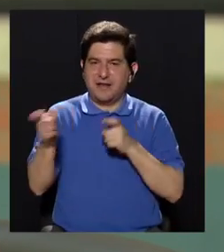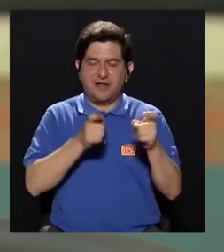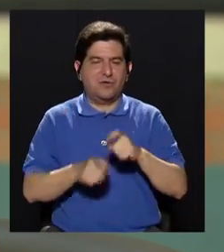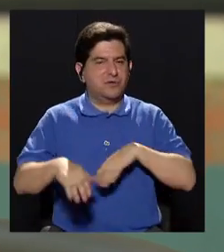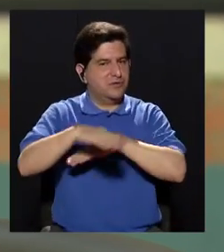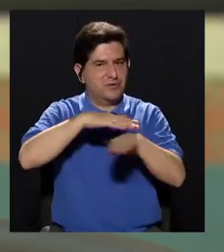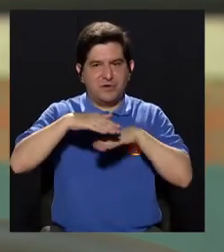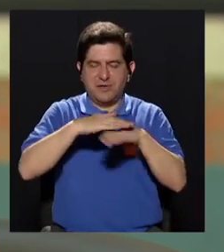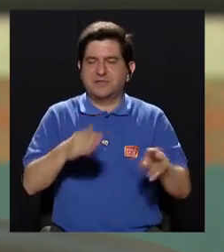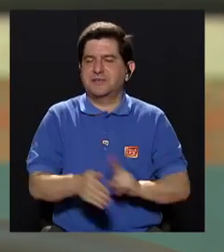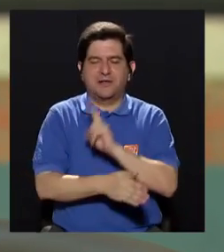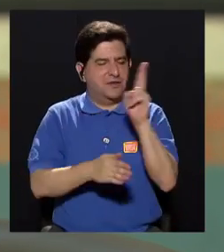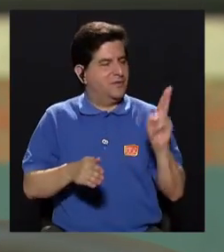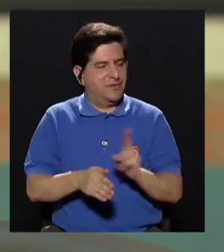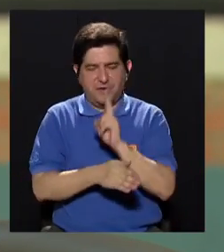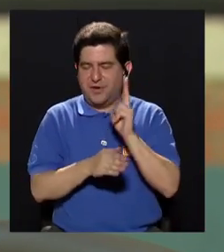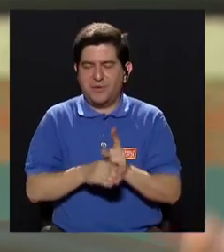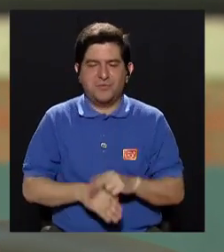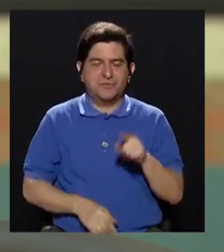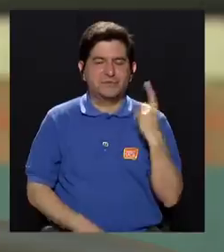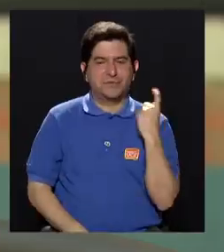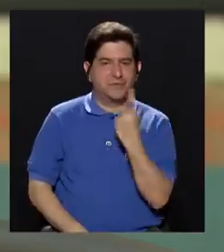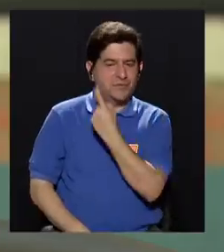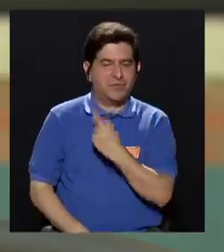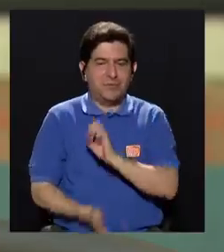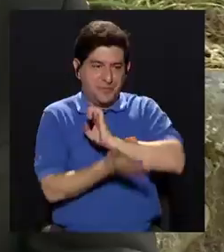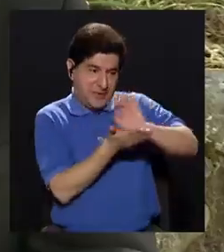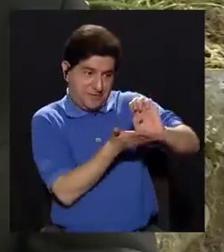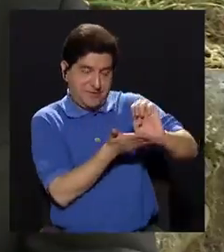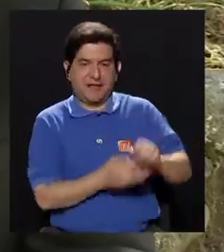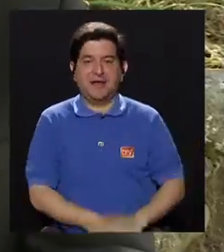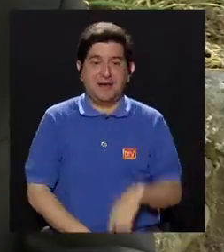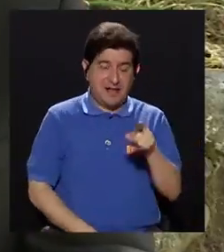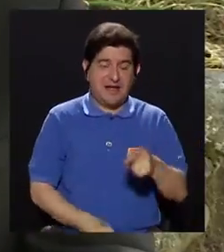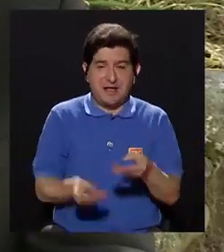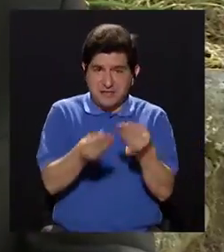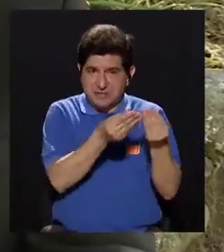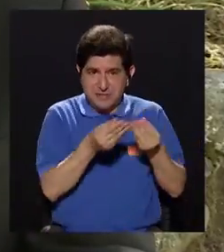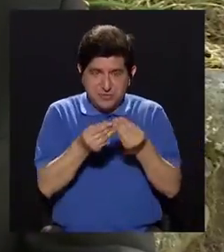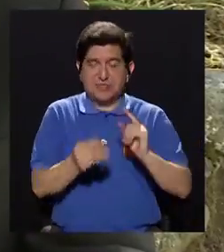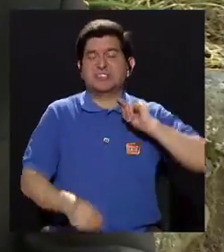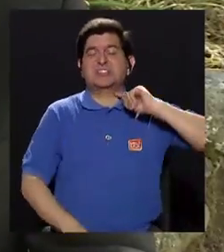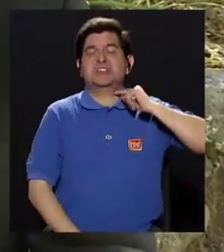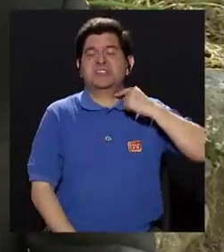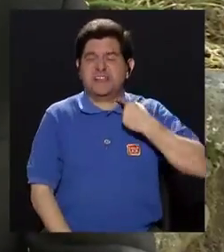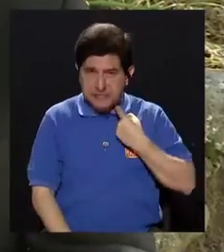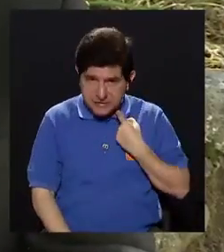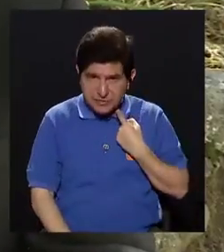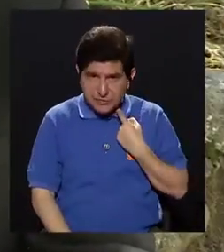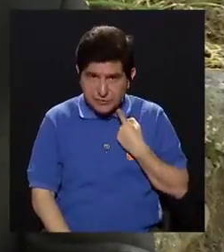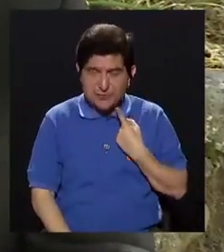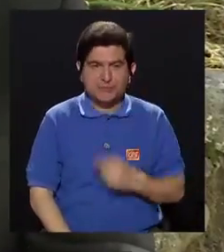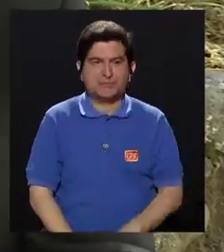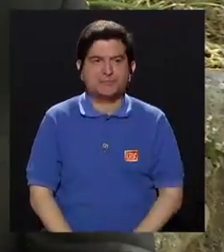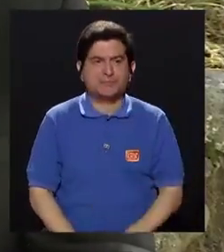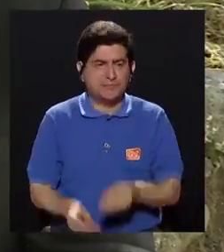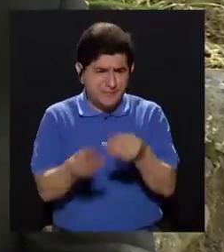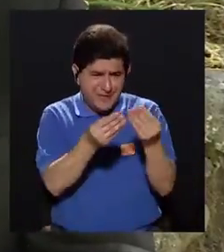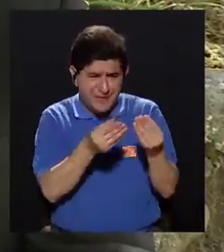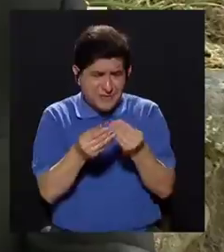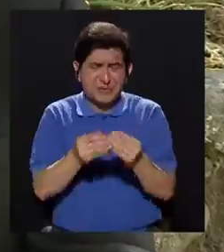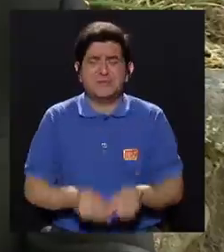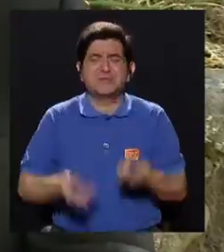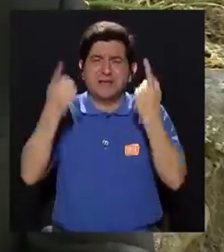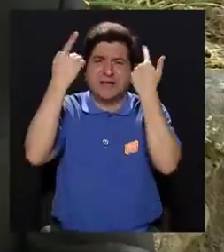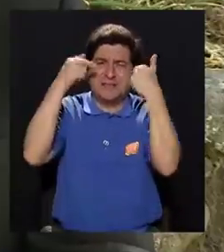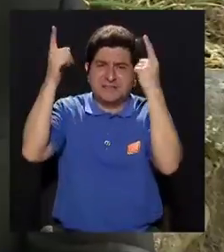comunidades puede basarse en el uso de repelentes. Recuerdemos que los repelentes son productos caros, son productos